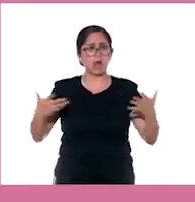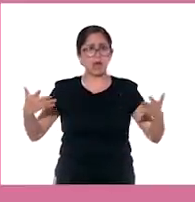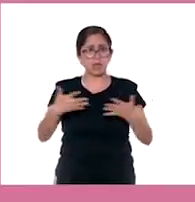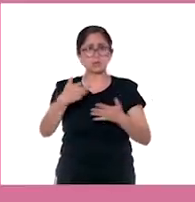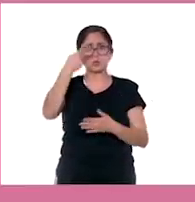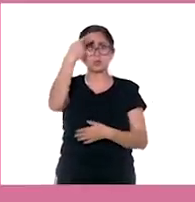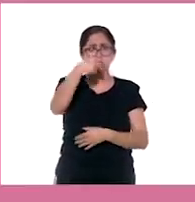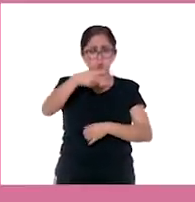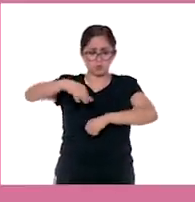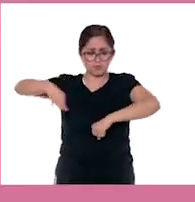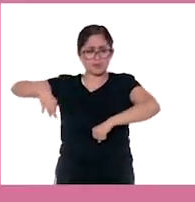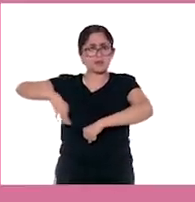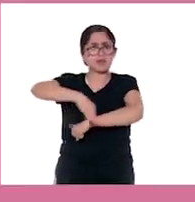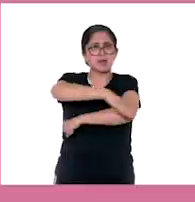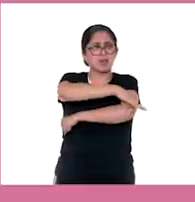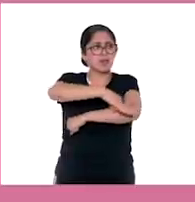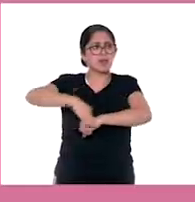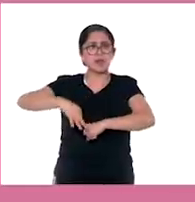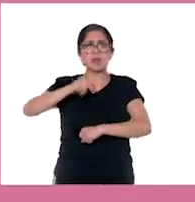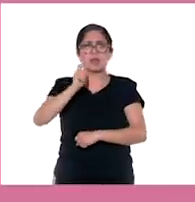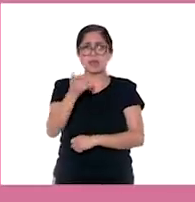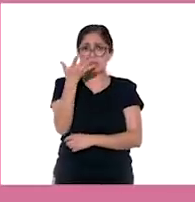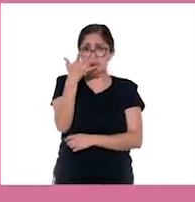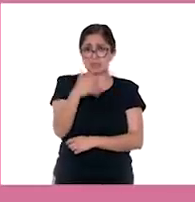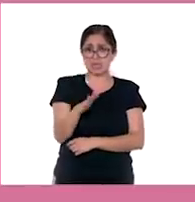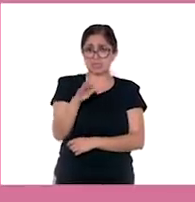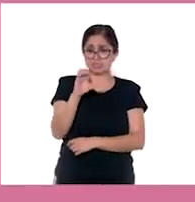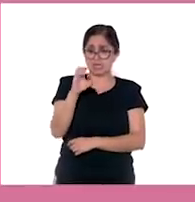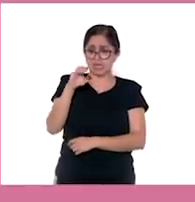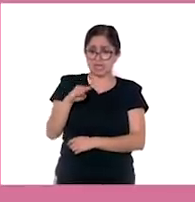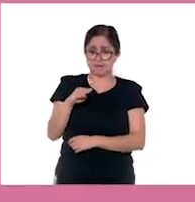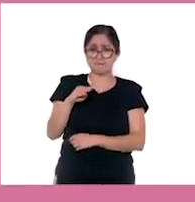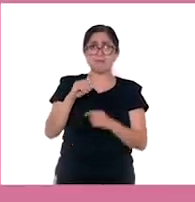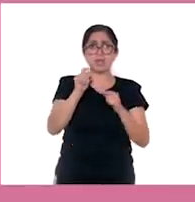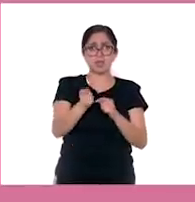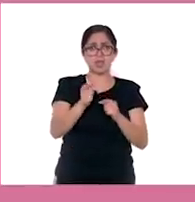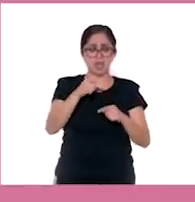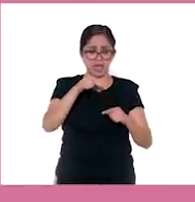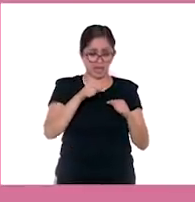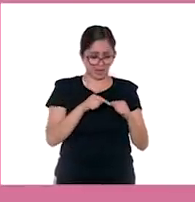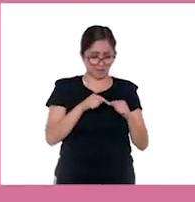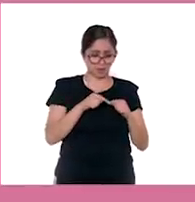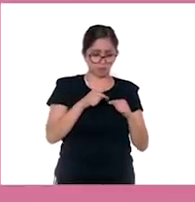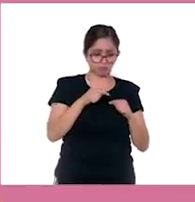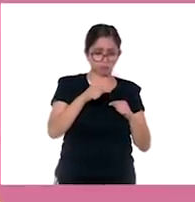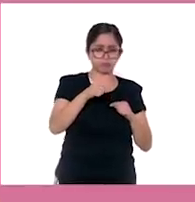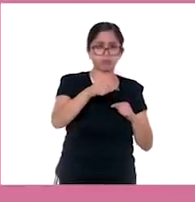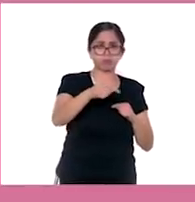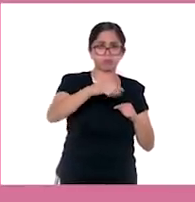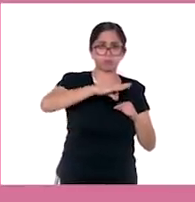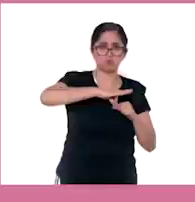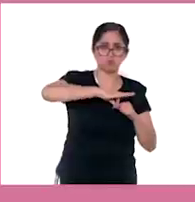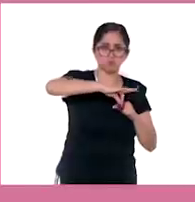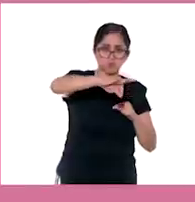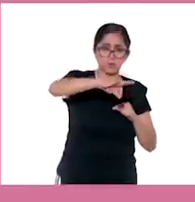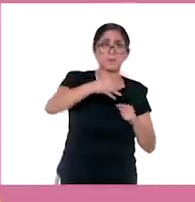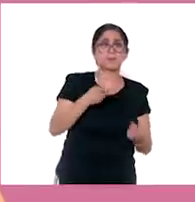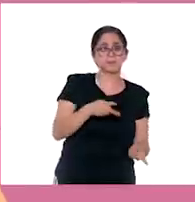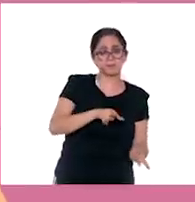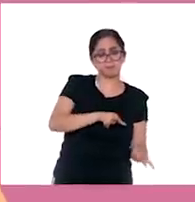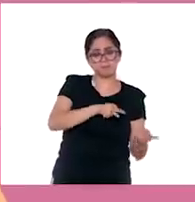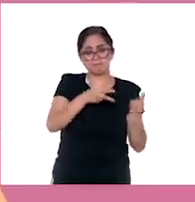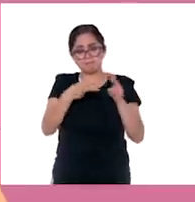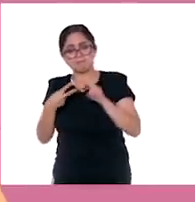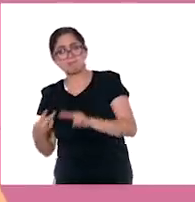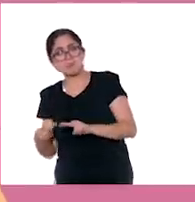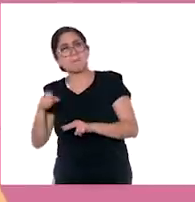con ayuda de la regla 10 centímetros de largo, partiendo de abajo hacia arriba. Repite el paso